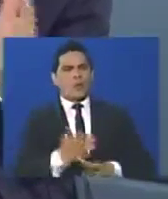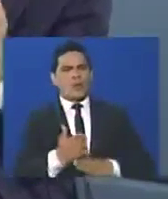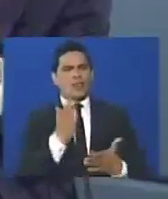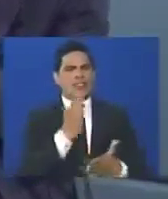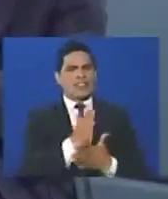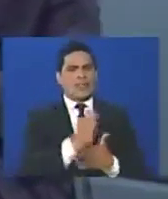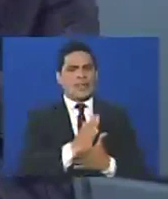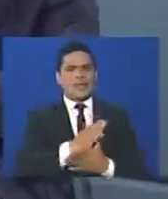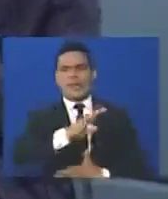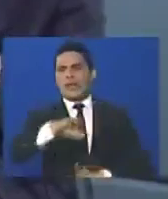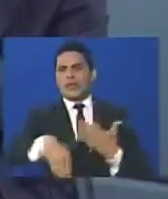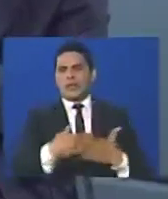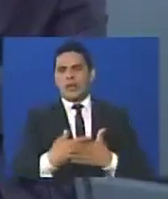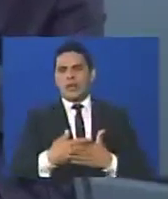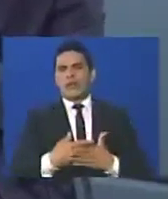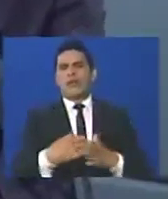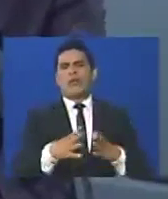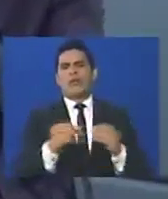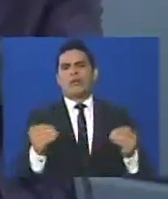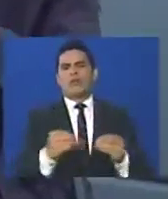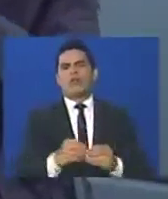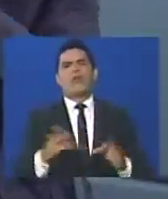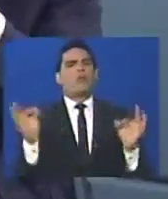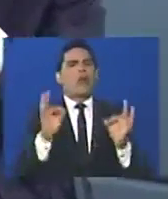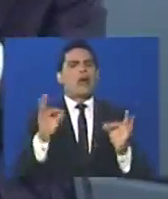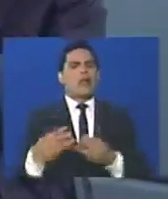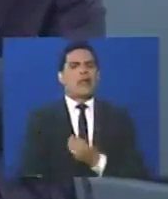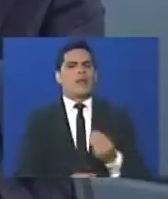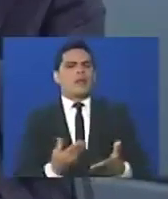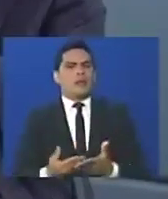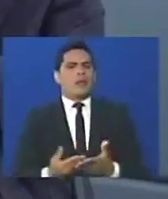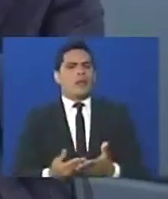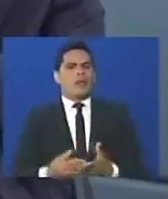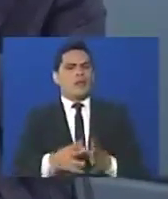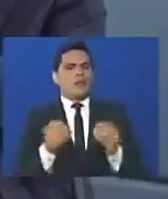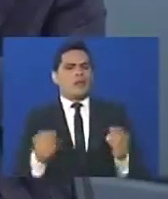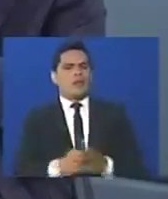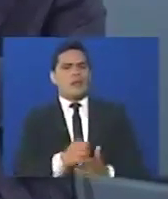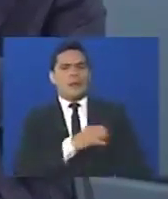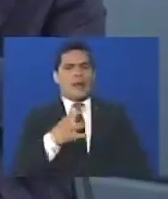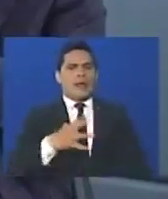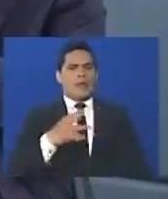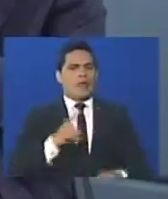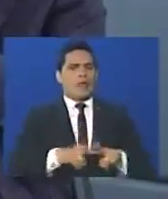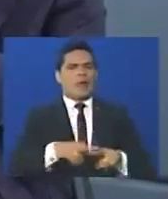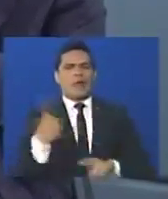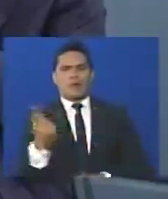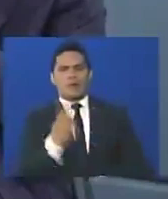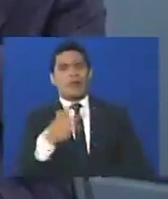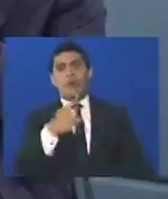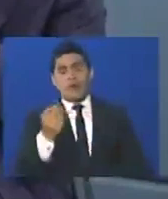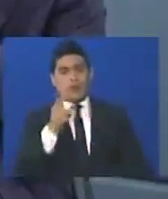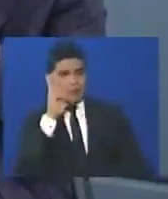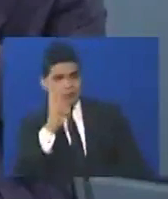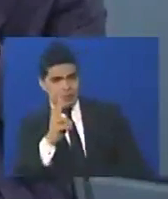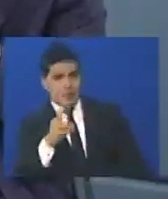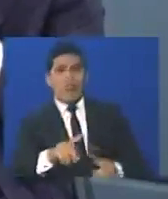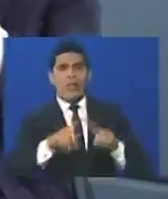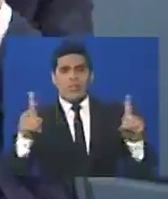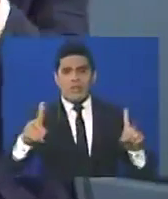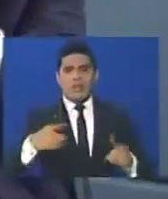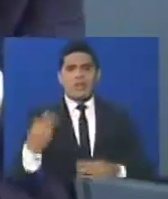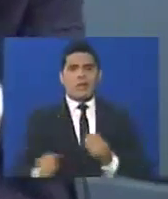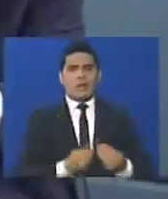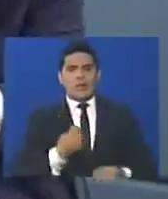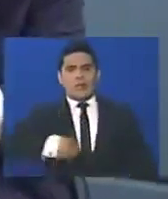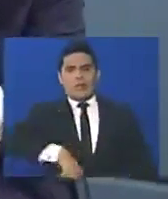siempre todo o nada, negro o blanco. La realidad está llena de matices, y no solamente la realidad, sino que lo más importante de la